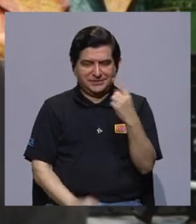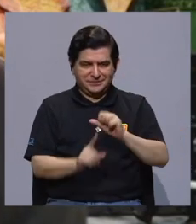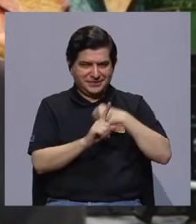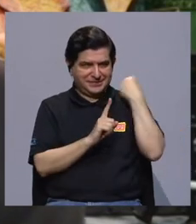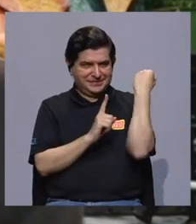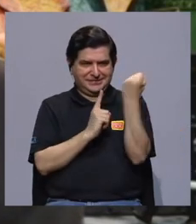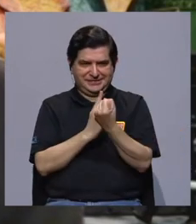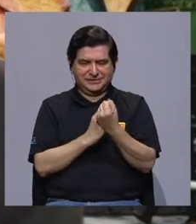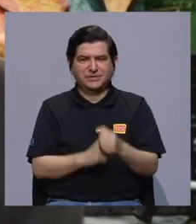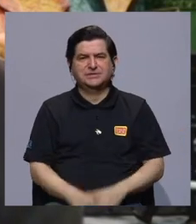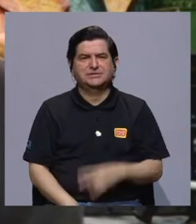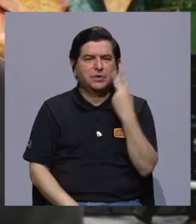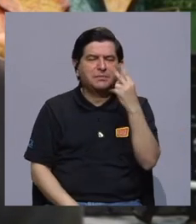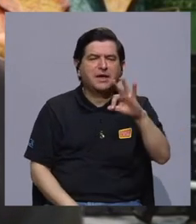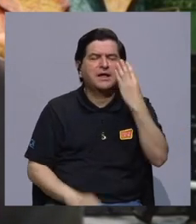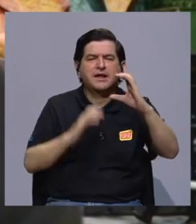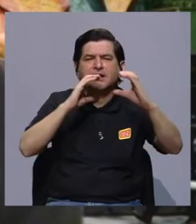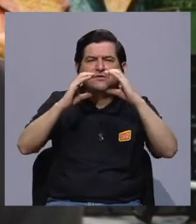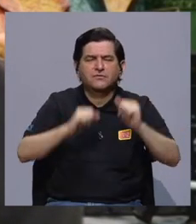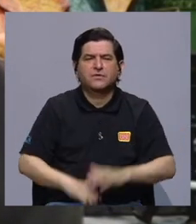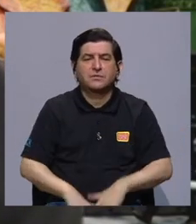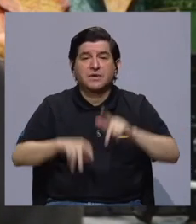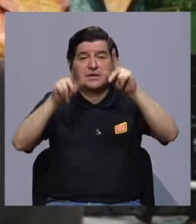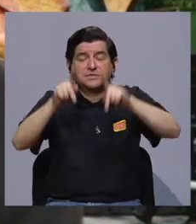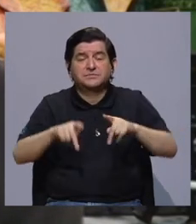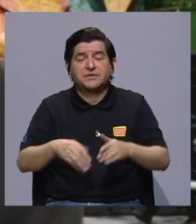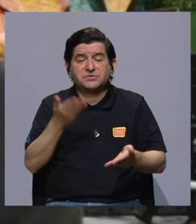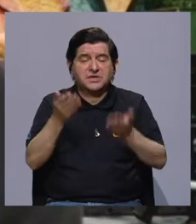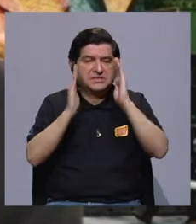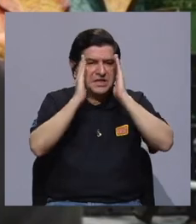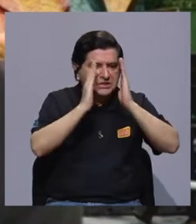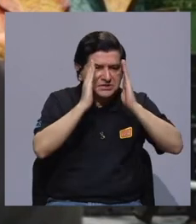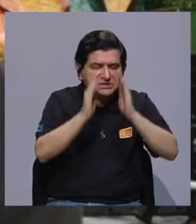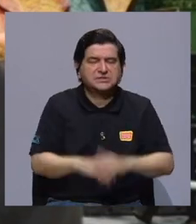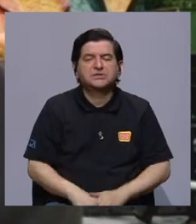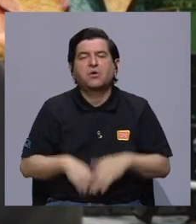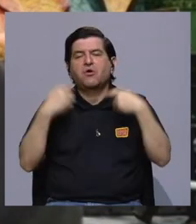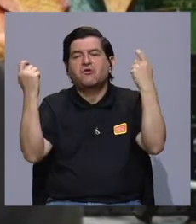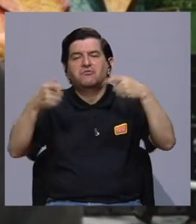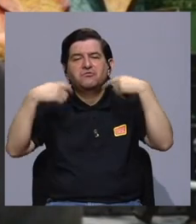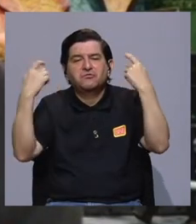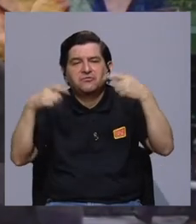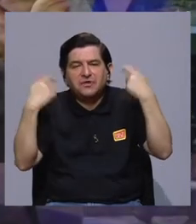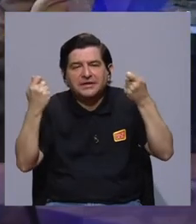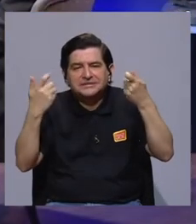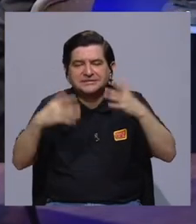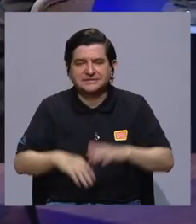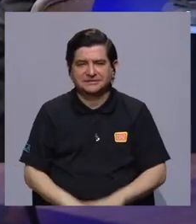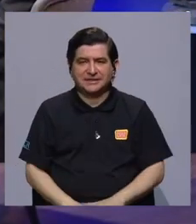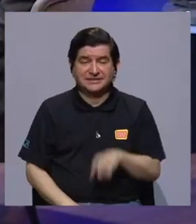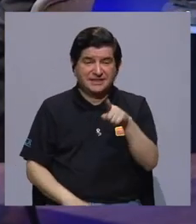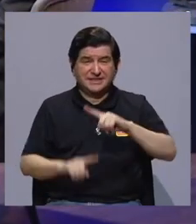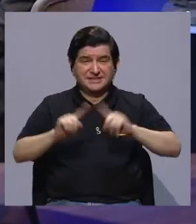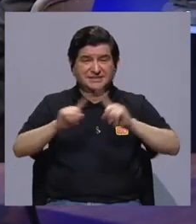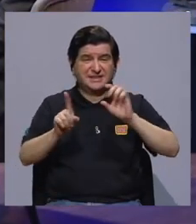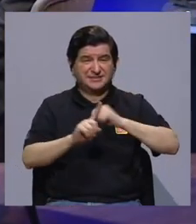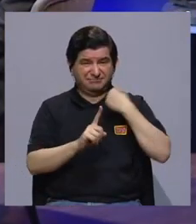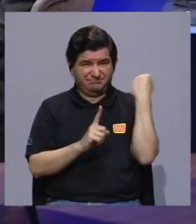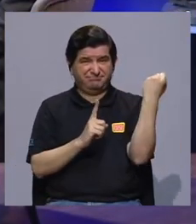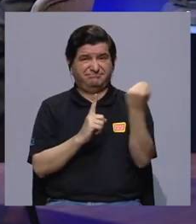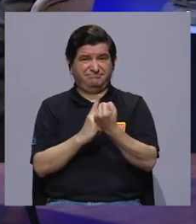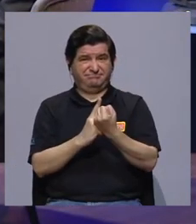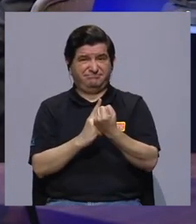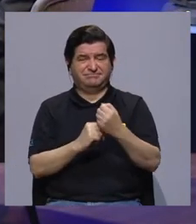situaciones que vemos en los medios donde las personas tal vez no atienden, donde hacen fiestas, donde, ¿verdad? Todo este tipo de